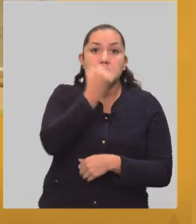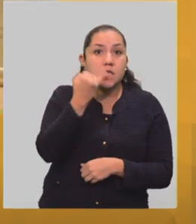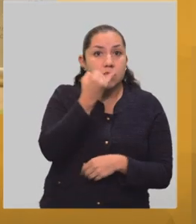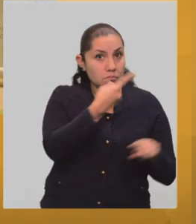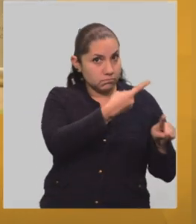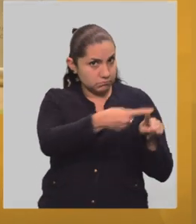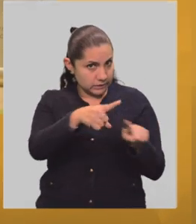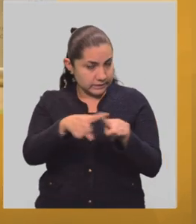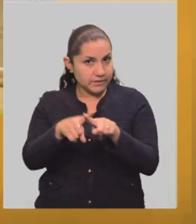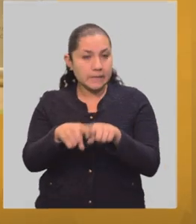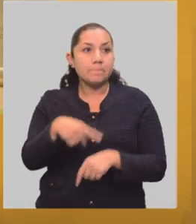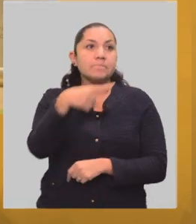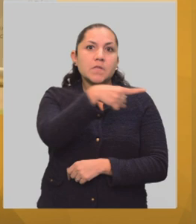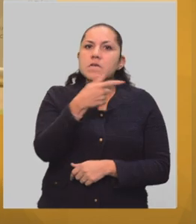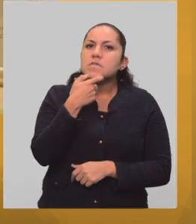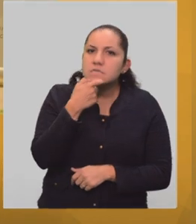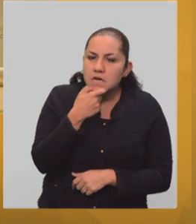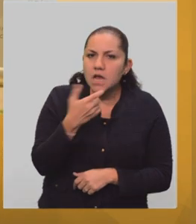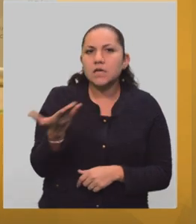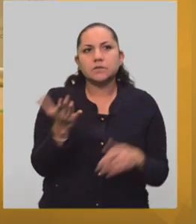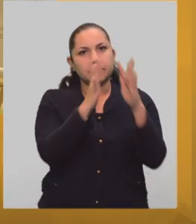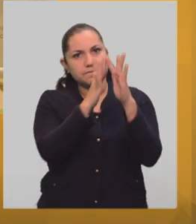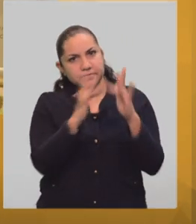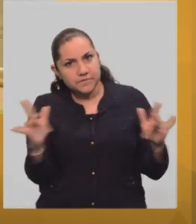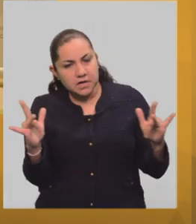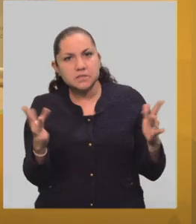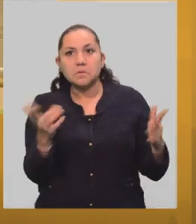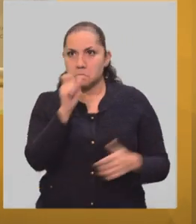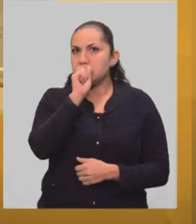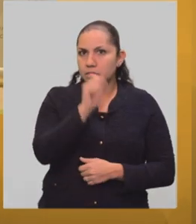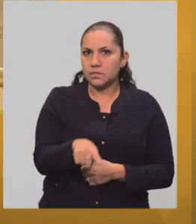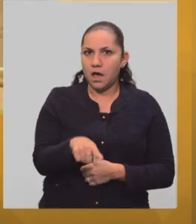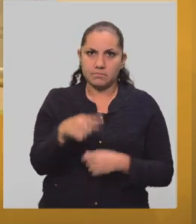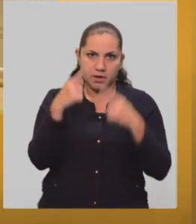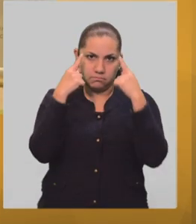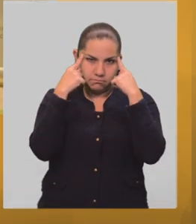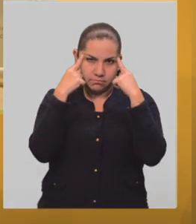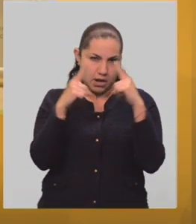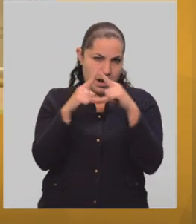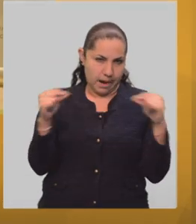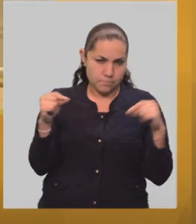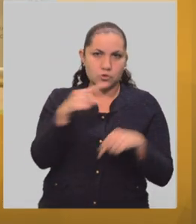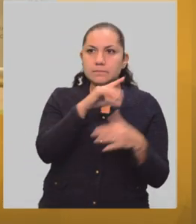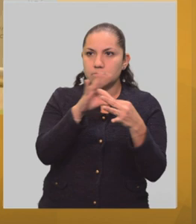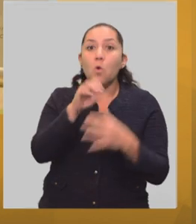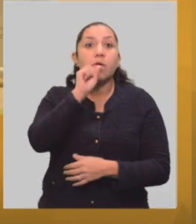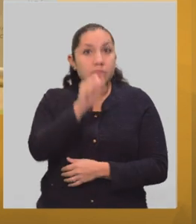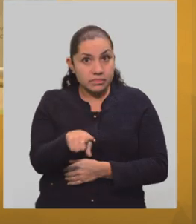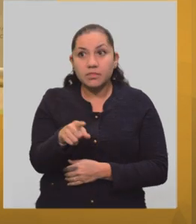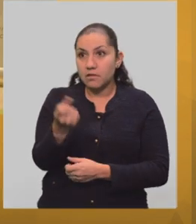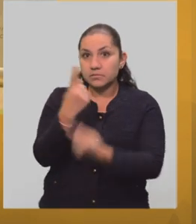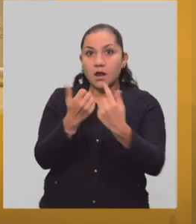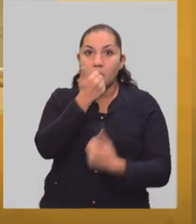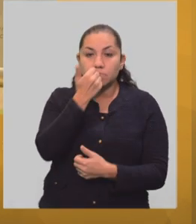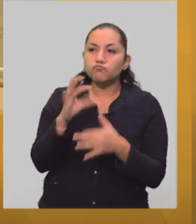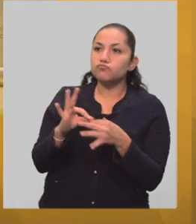idiomas, el señor secretario, en inglés, en francés, a veces hasta en japonés, por ahí tenemos. Y